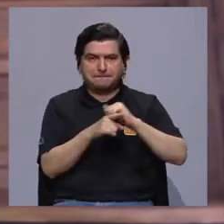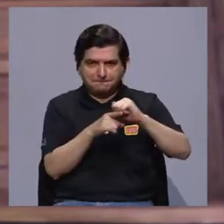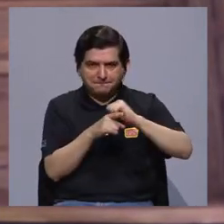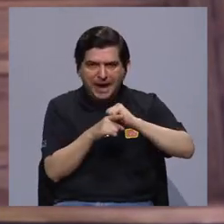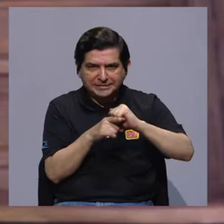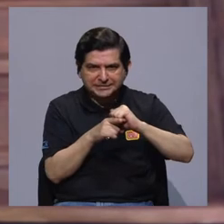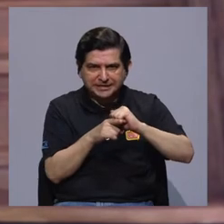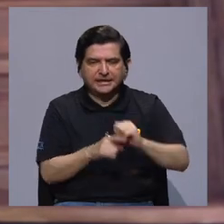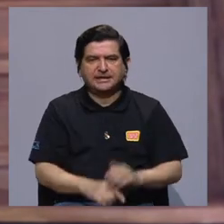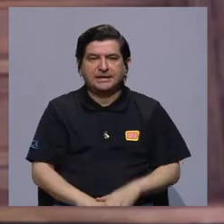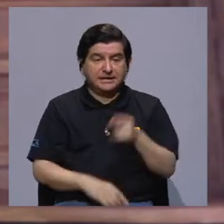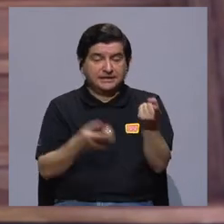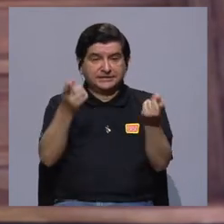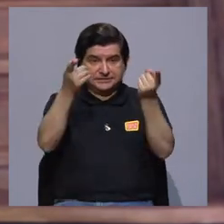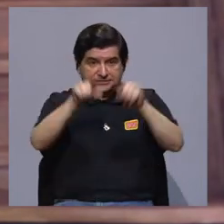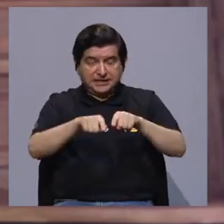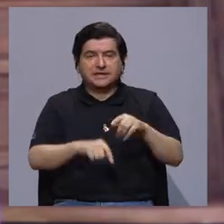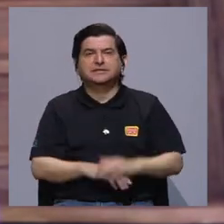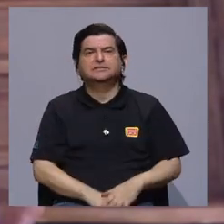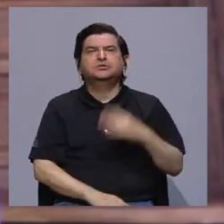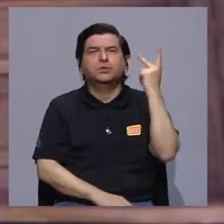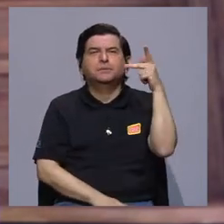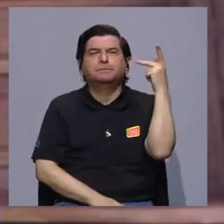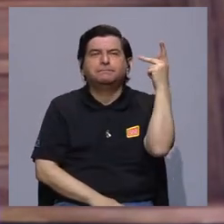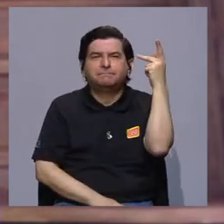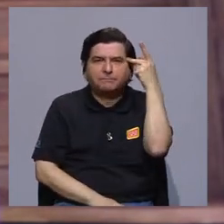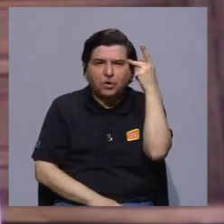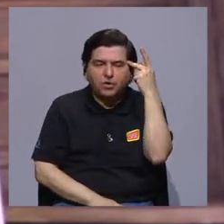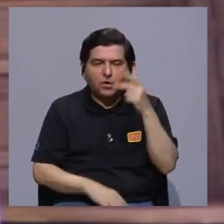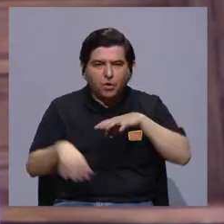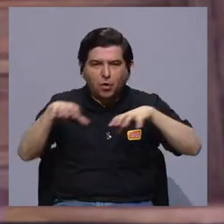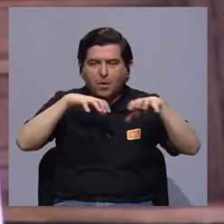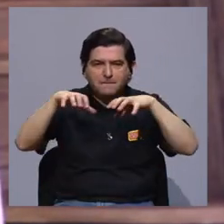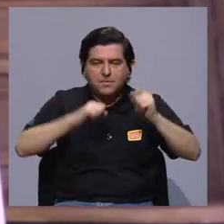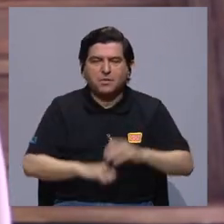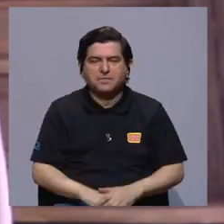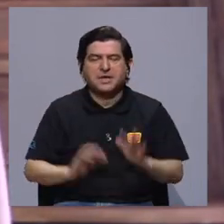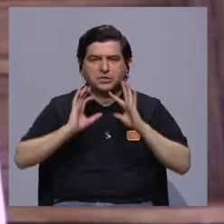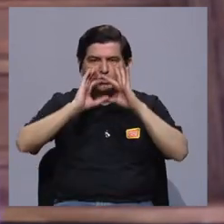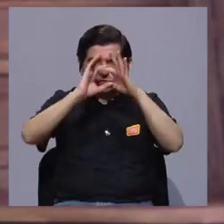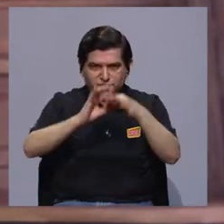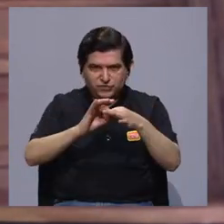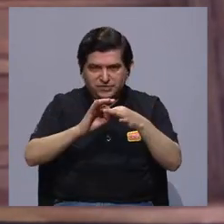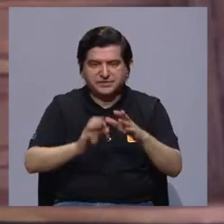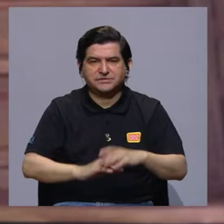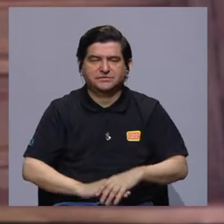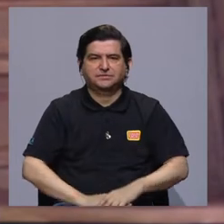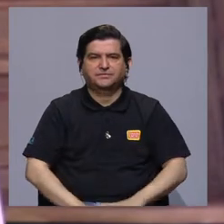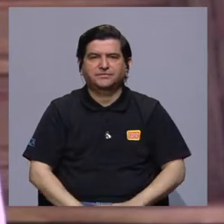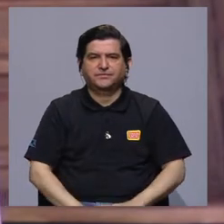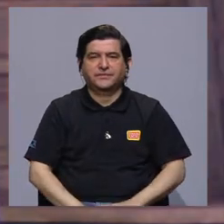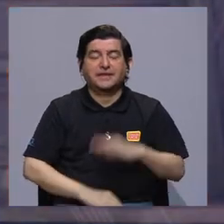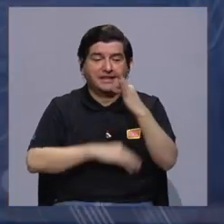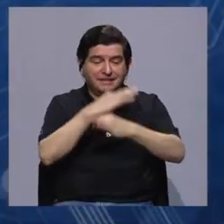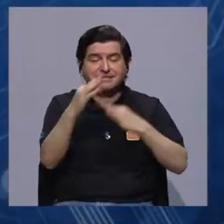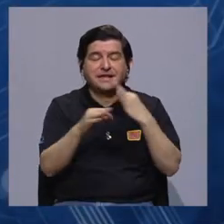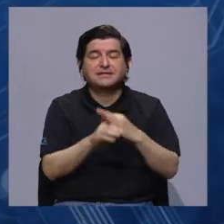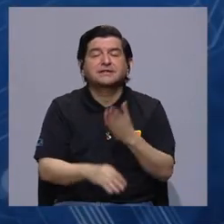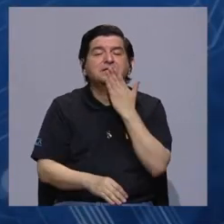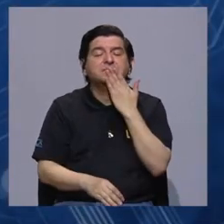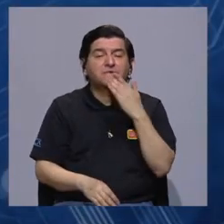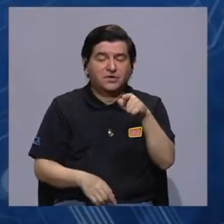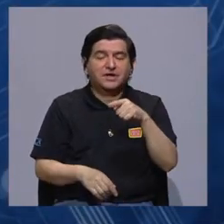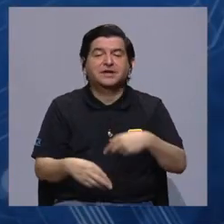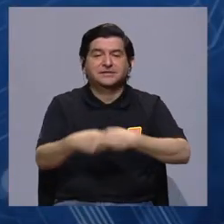practican, digamos, políticas o movimientos que están, digamos, relacionados con movimientos políticos indígenas en